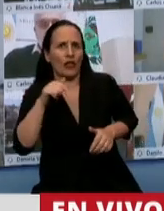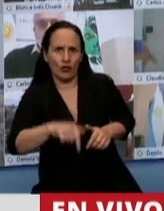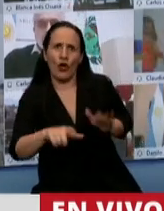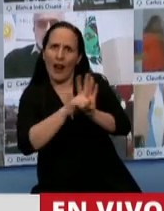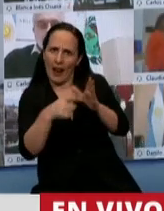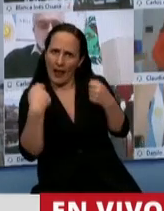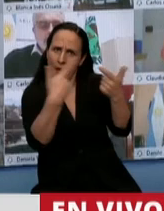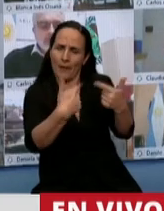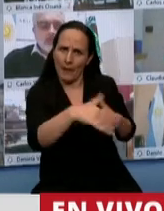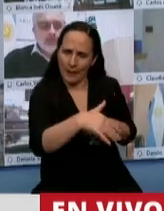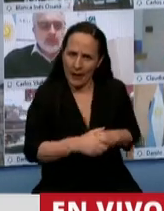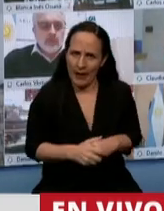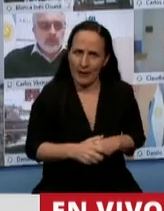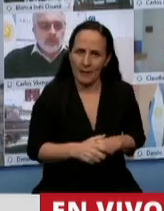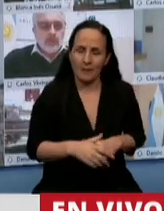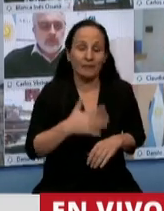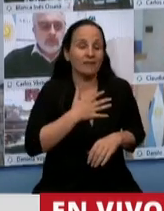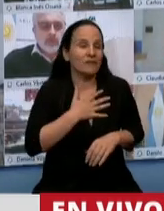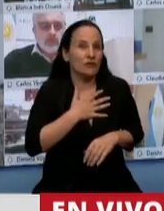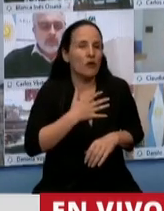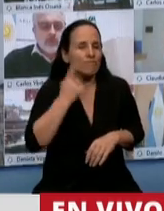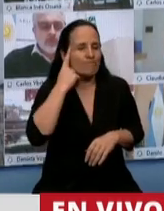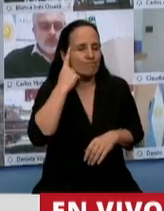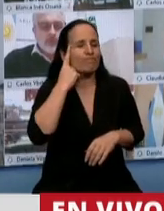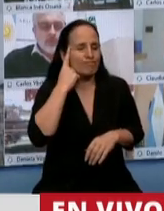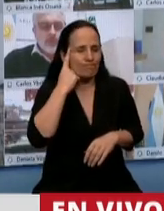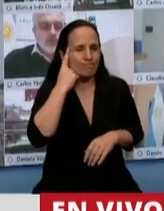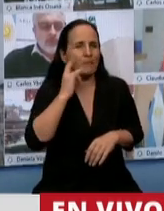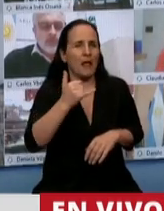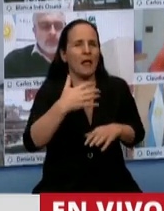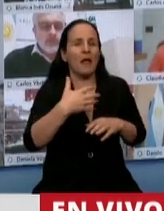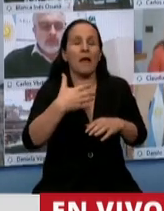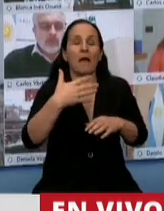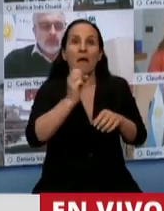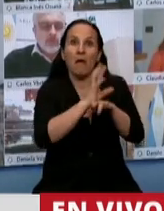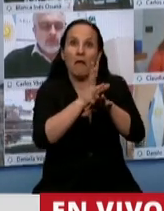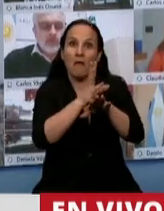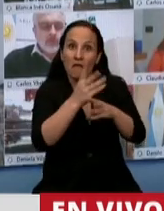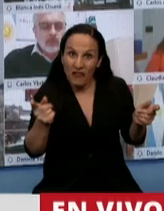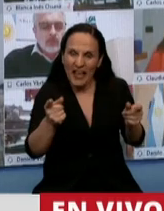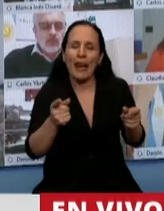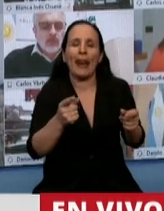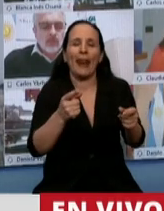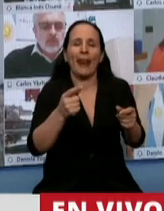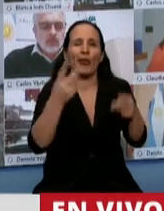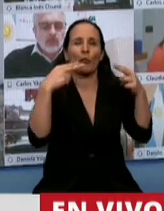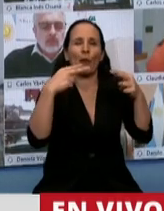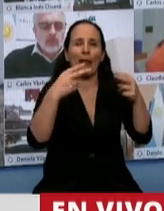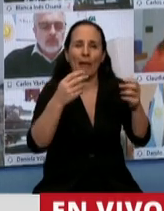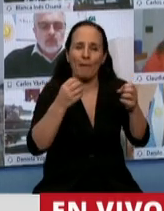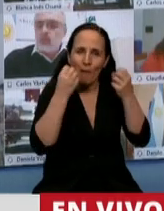confianza, Presidente, que va a ser una de las actividades que va a repuntar en esta pospandemia, que va a ser el turismo, que va a seguir